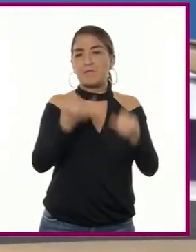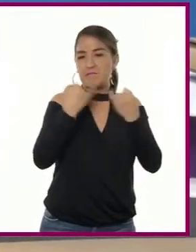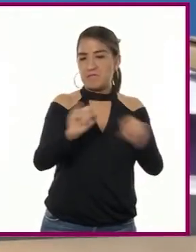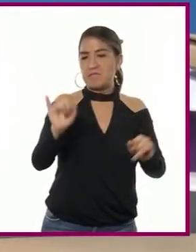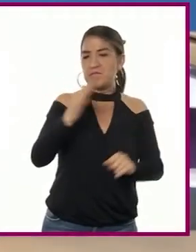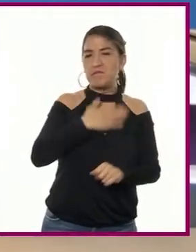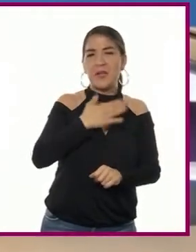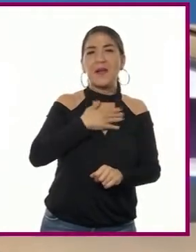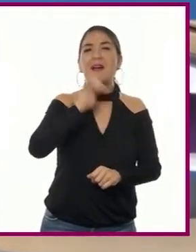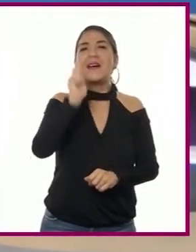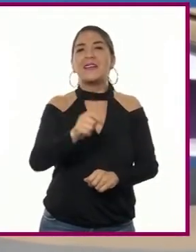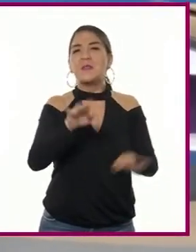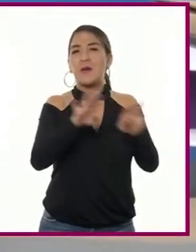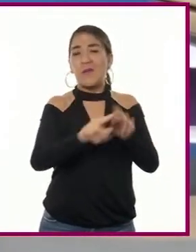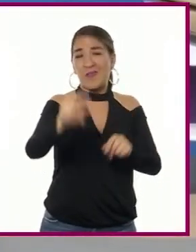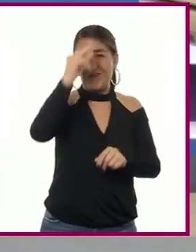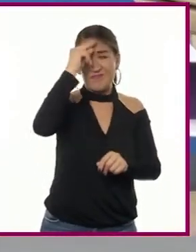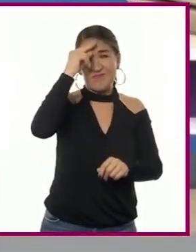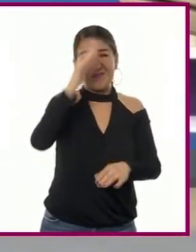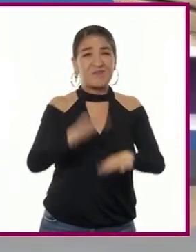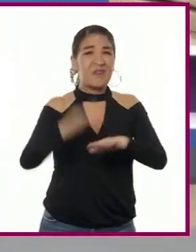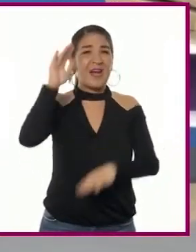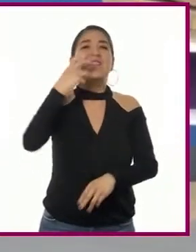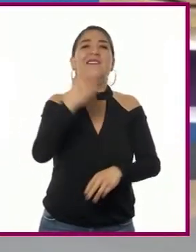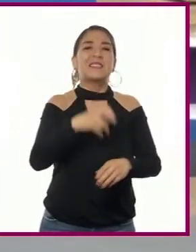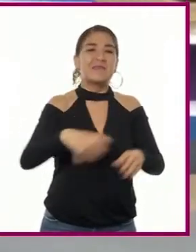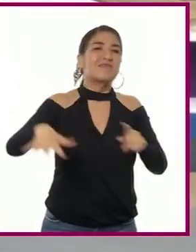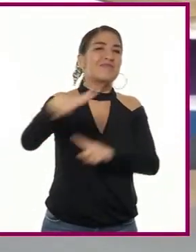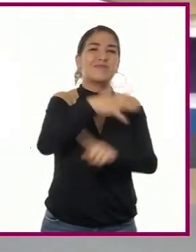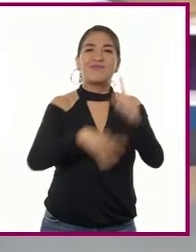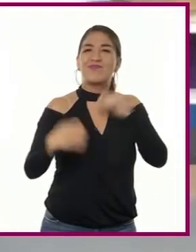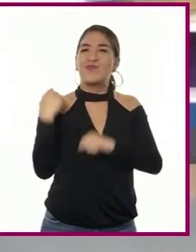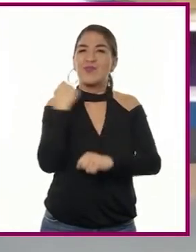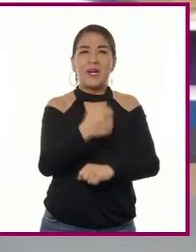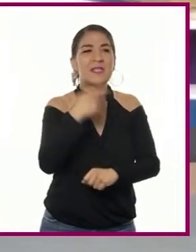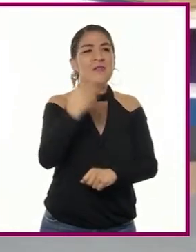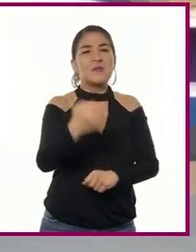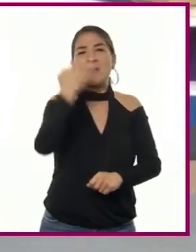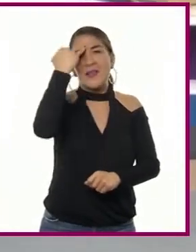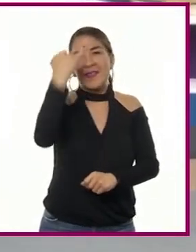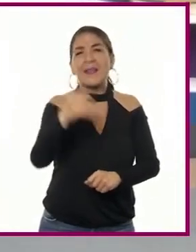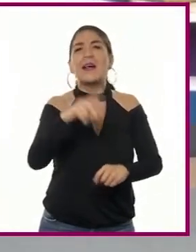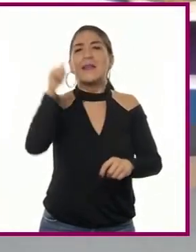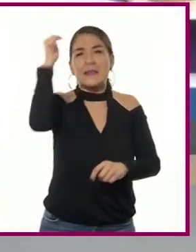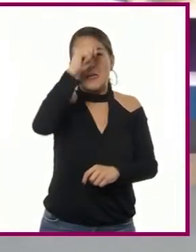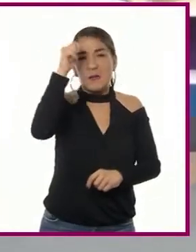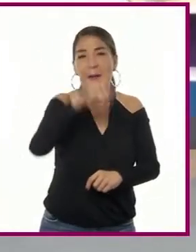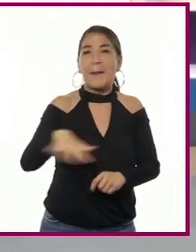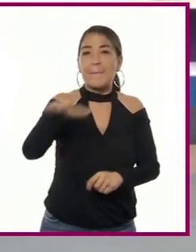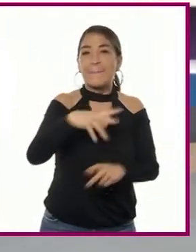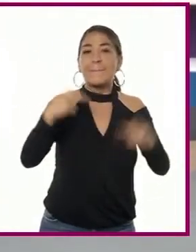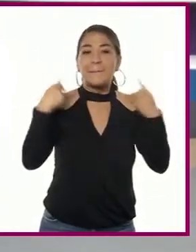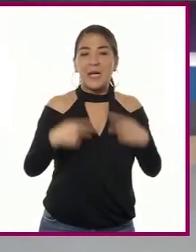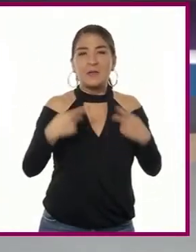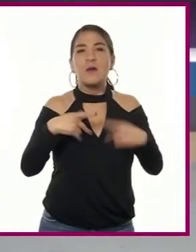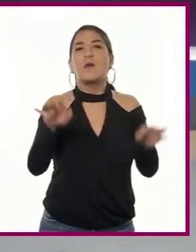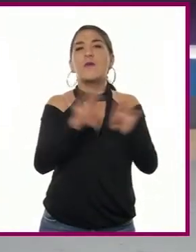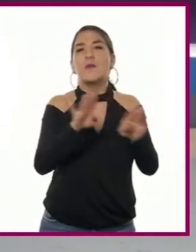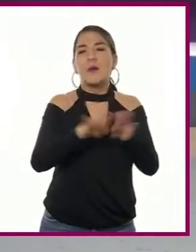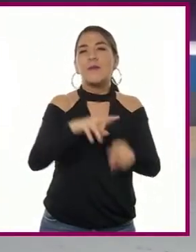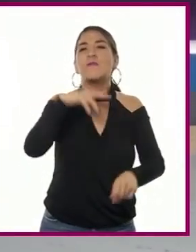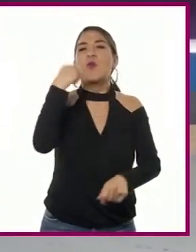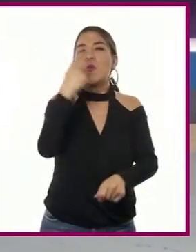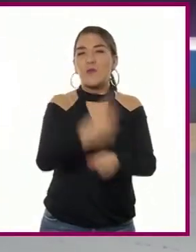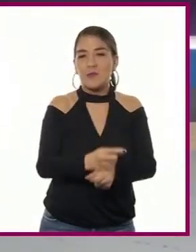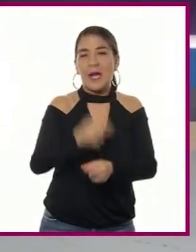ilustrado se encontraba fuertemente difundida. La idea central de esta teoría era que los monarcas reinaban por voluntad de Dios,